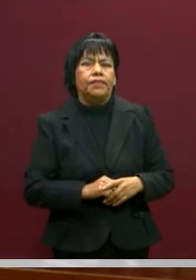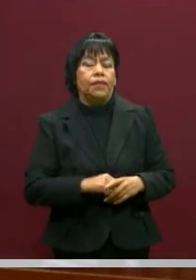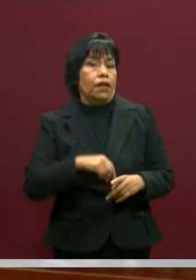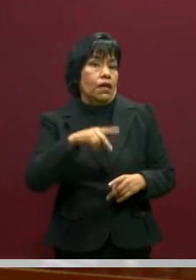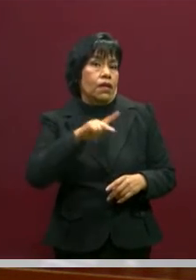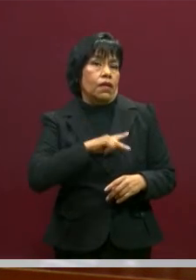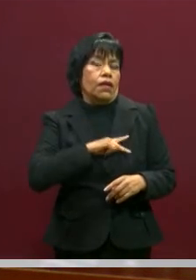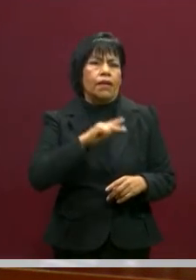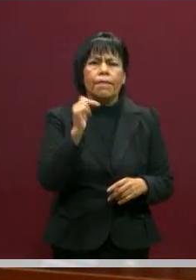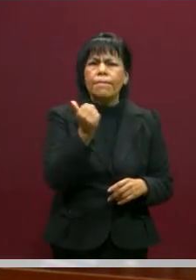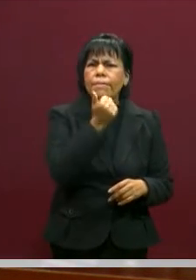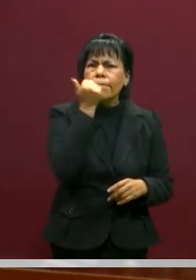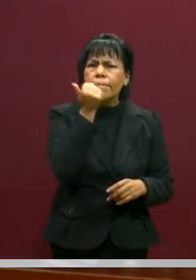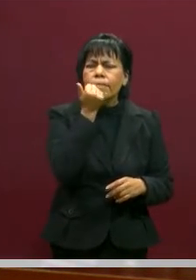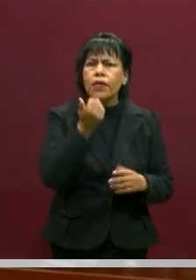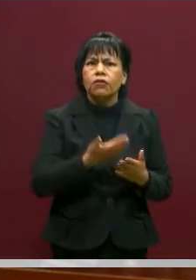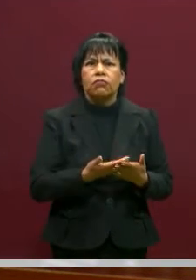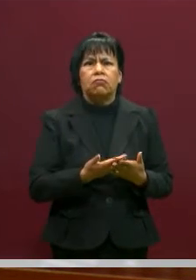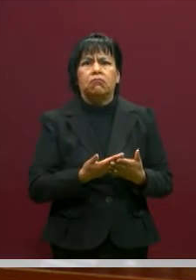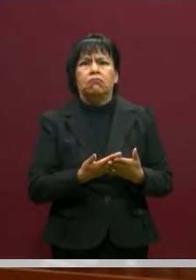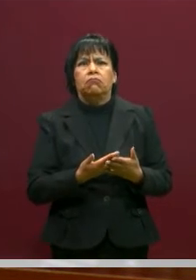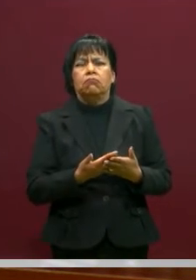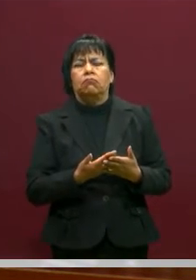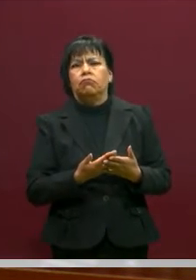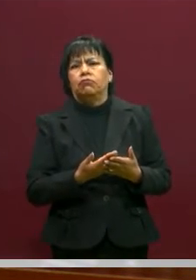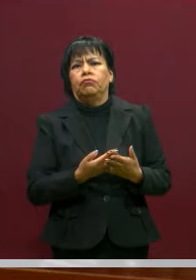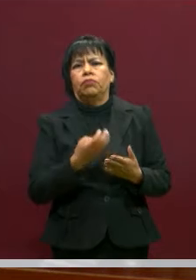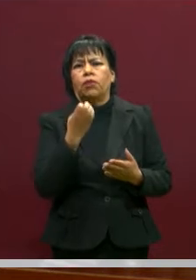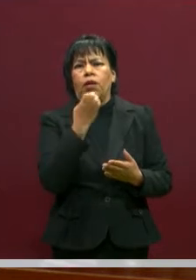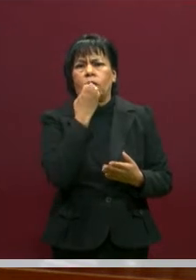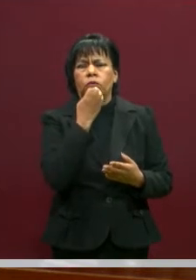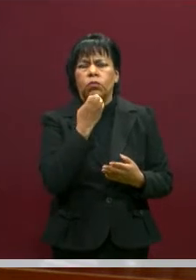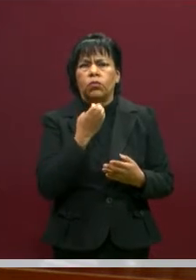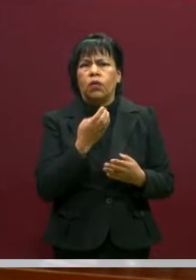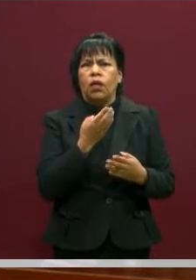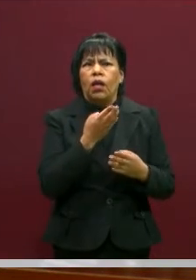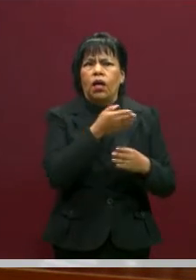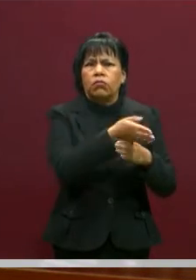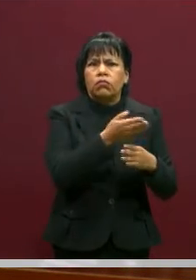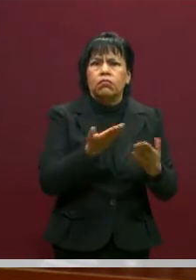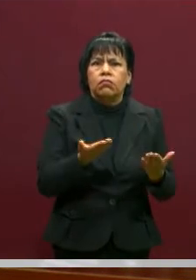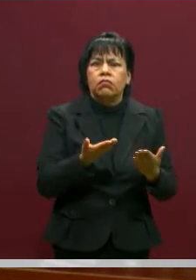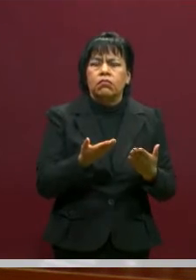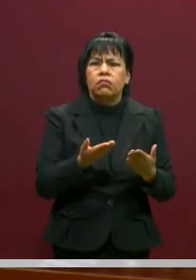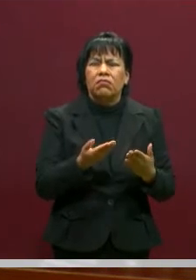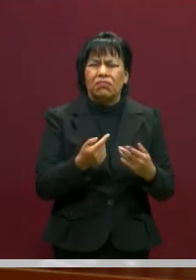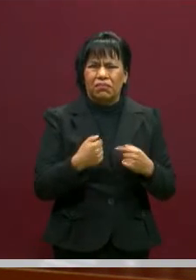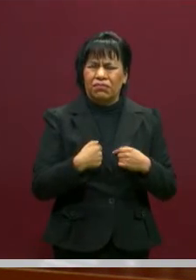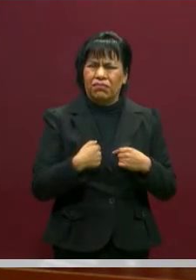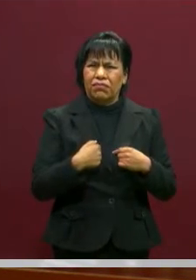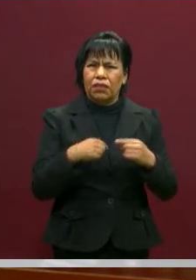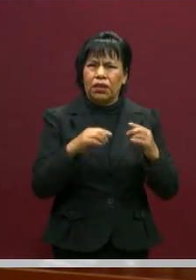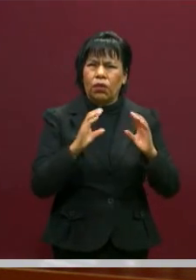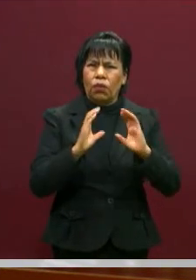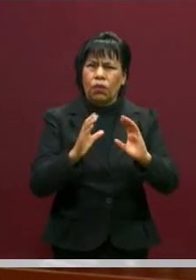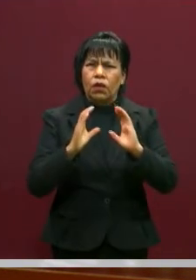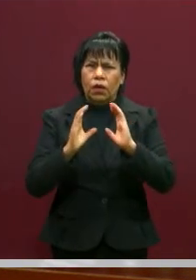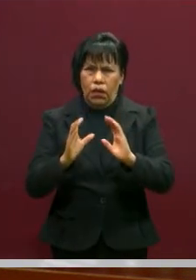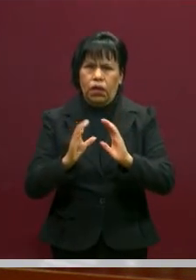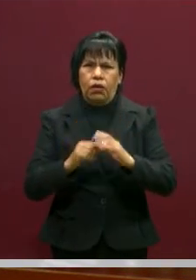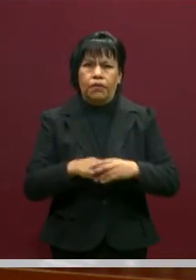mi alumno no está yendo a la escuela, es una interpelación hacia mí de cuidado. Claro.